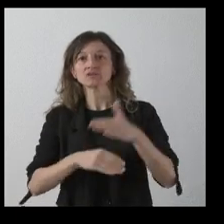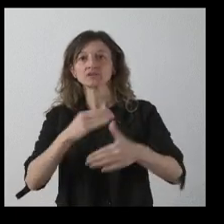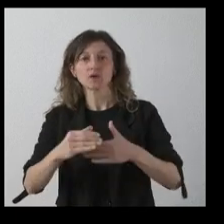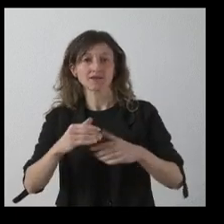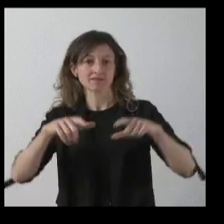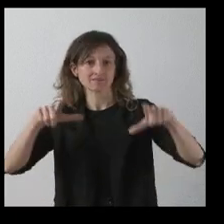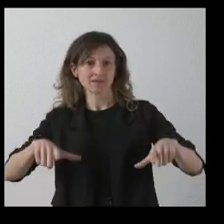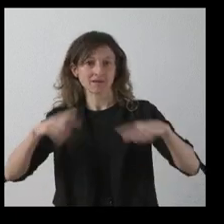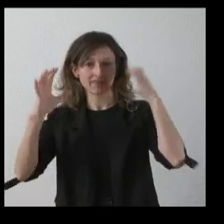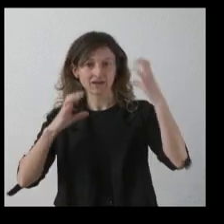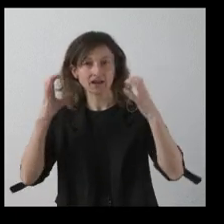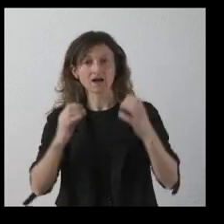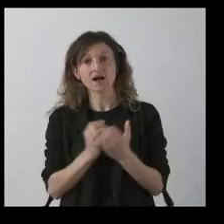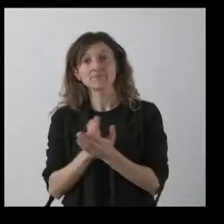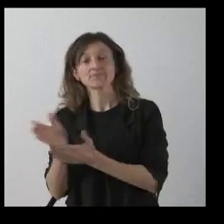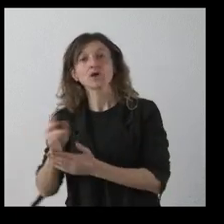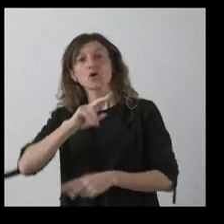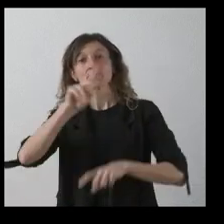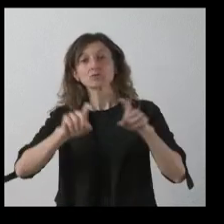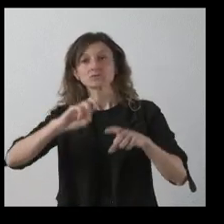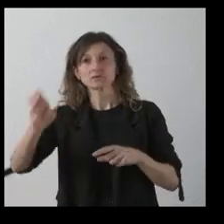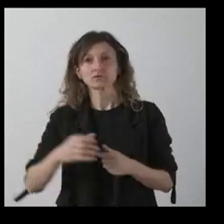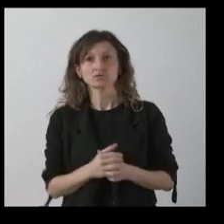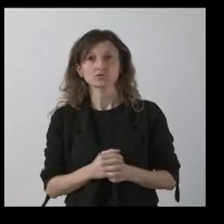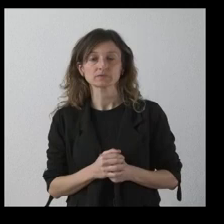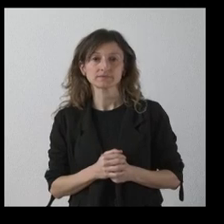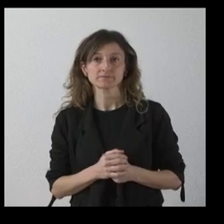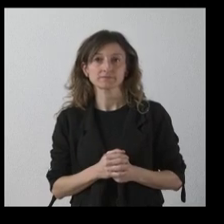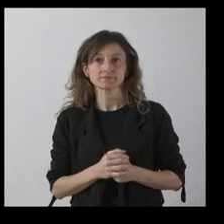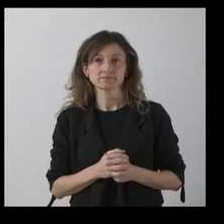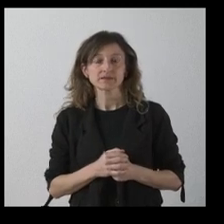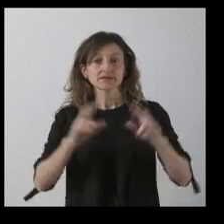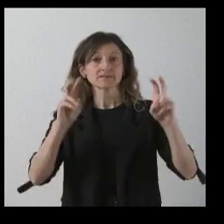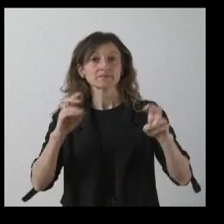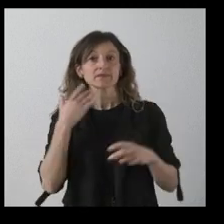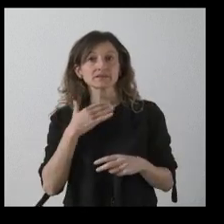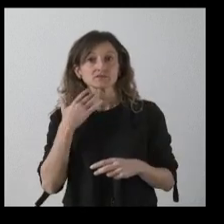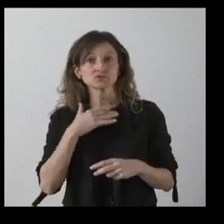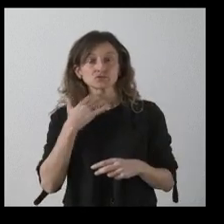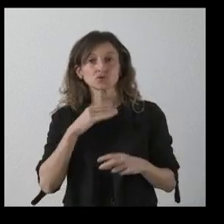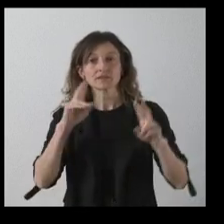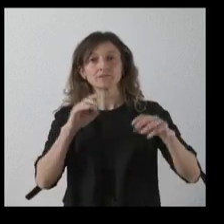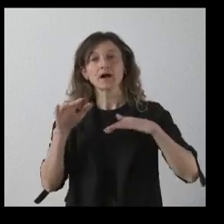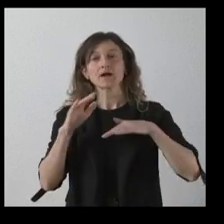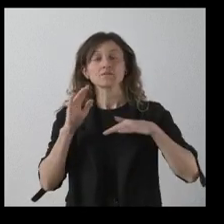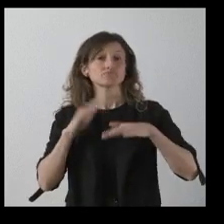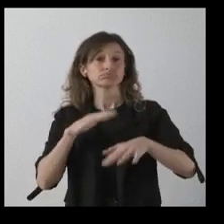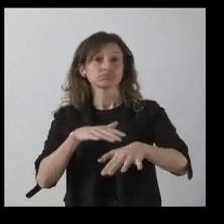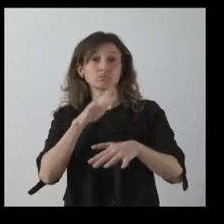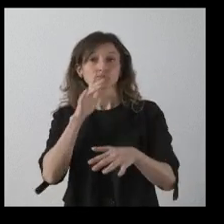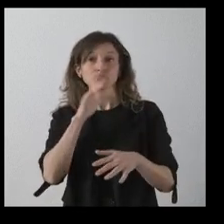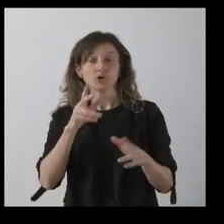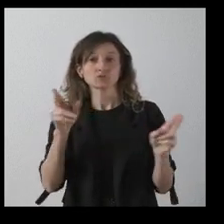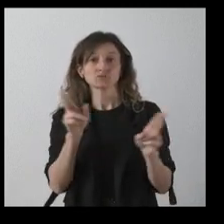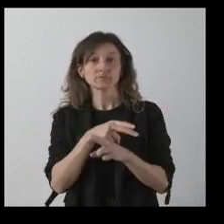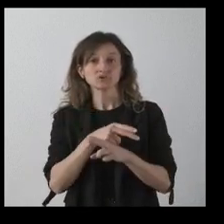Y, en otro orden de cosas, antes y alcaldes de la zona de Pinores de Soria han anunciado movilizaciones por la supresión de uno